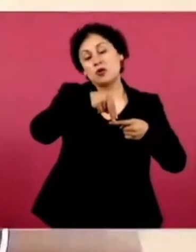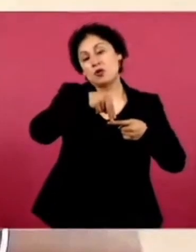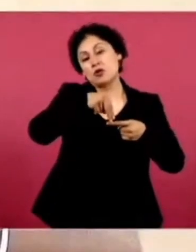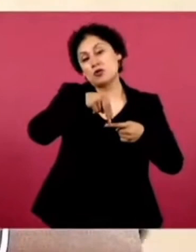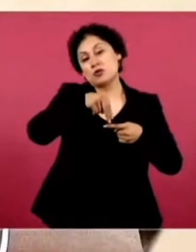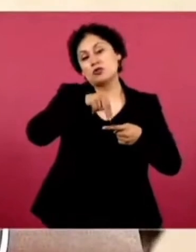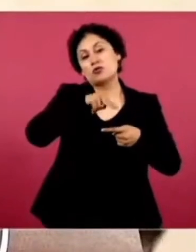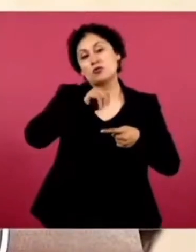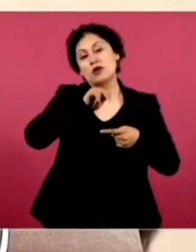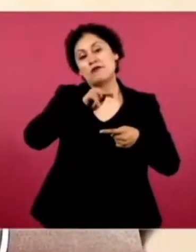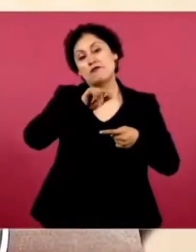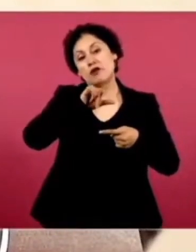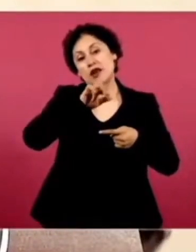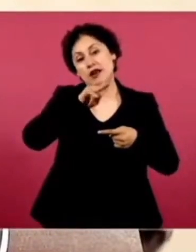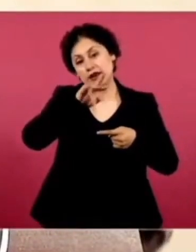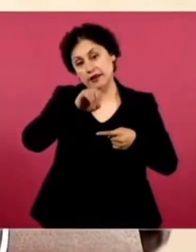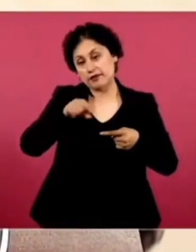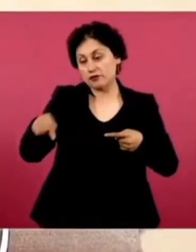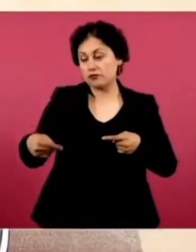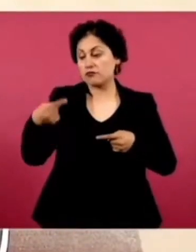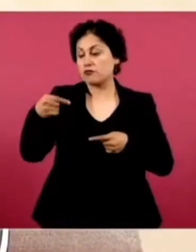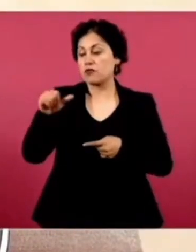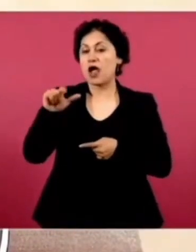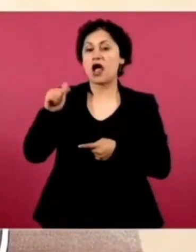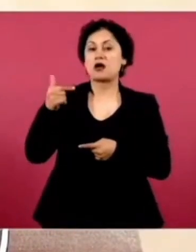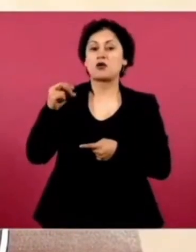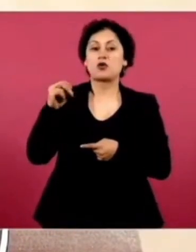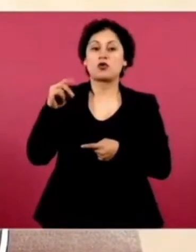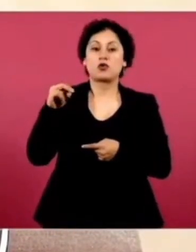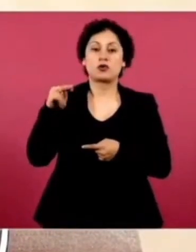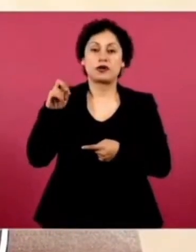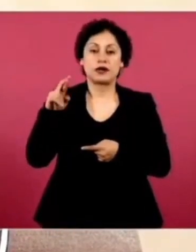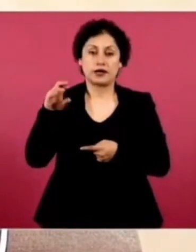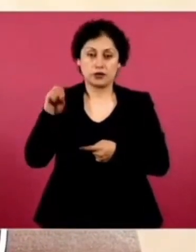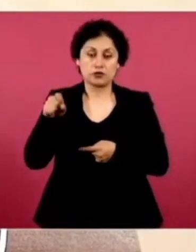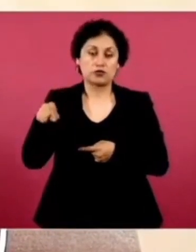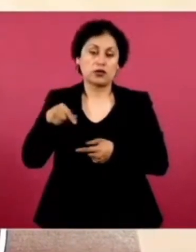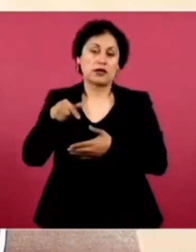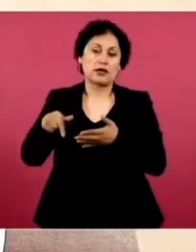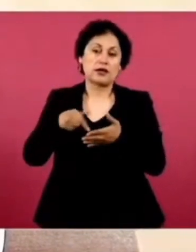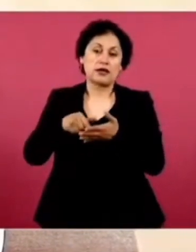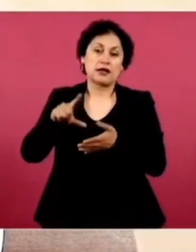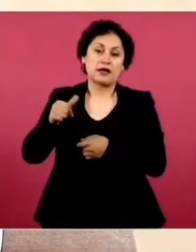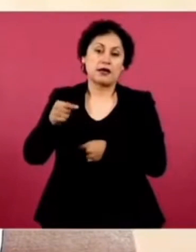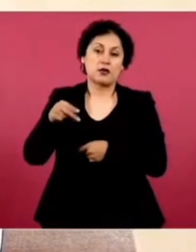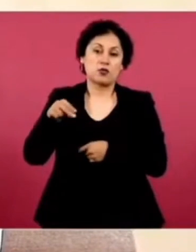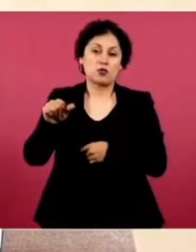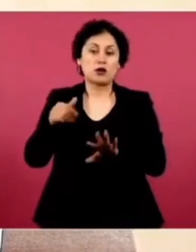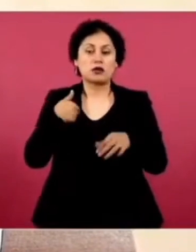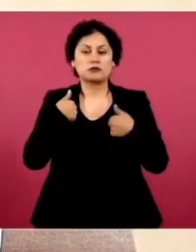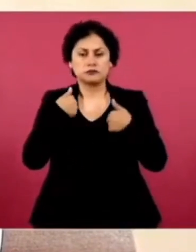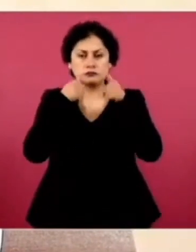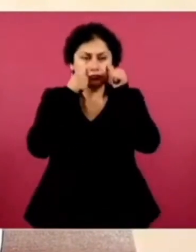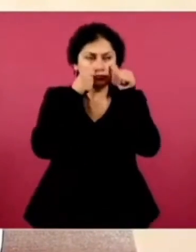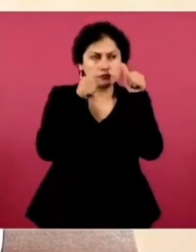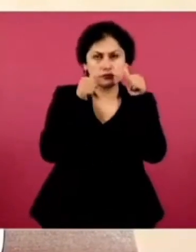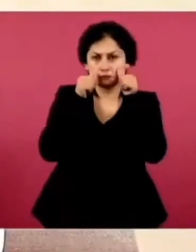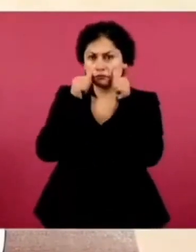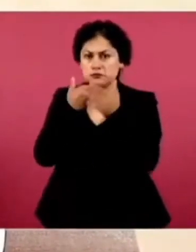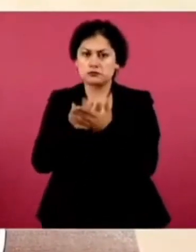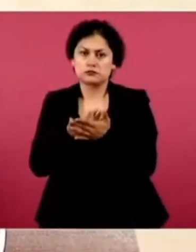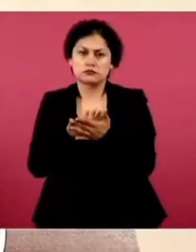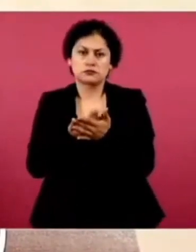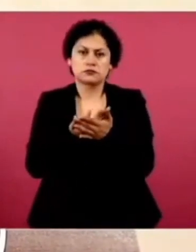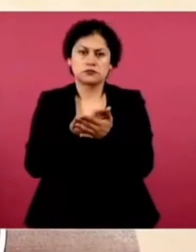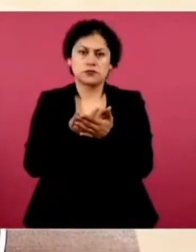y Algodoneros de Laguna. Ahí estoy pendiente. Ahora sí que con